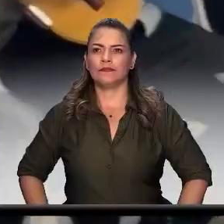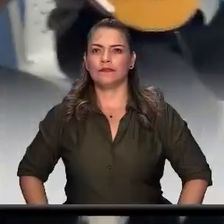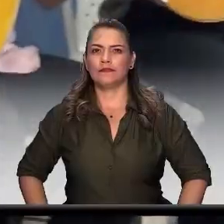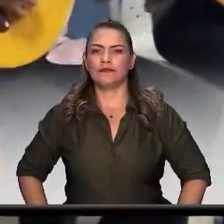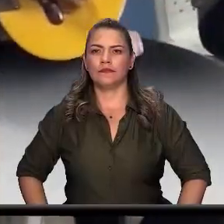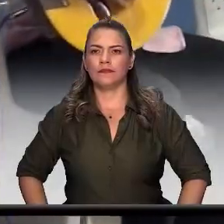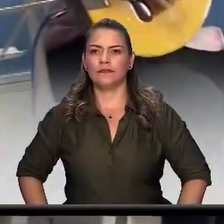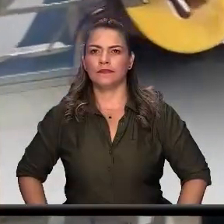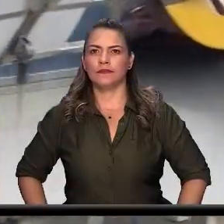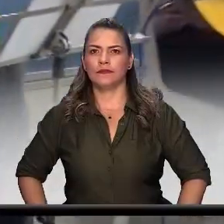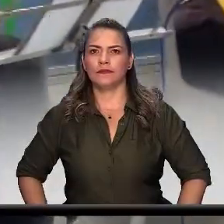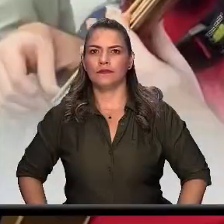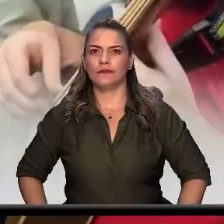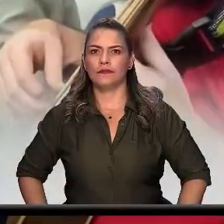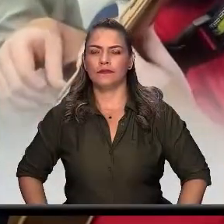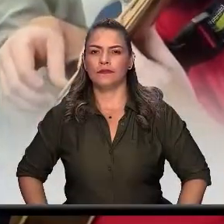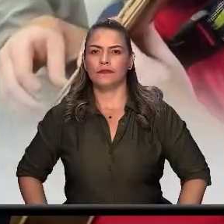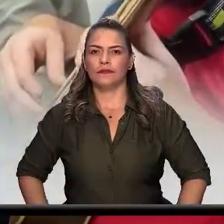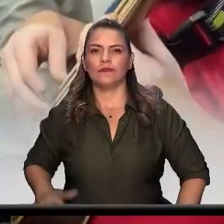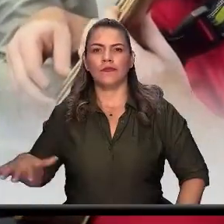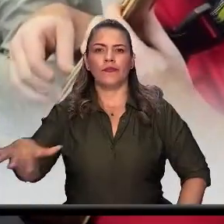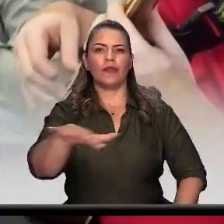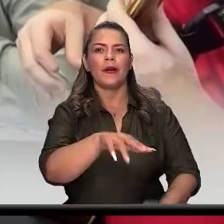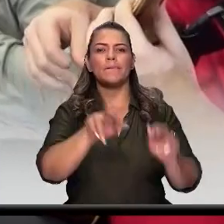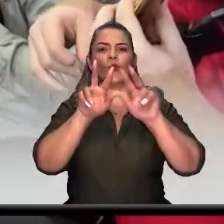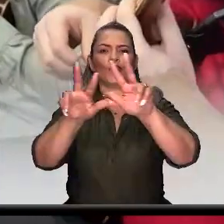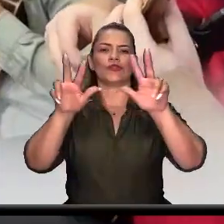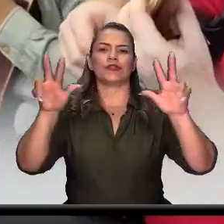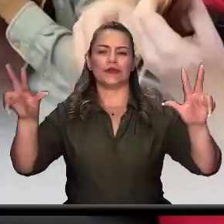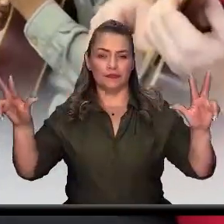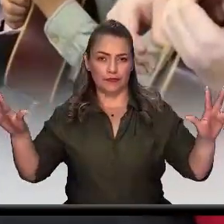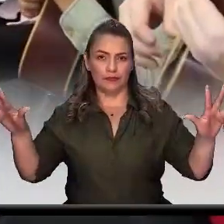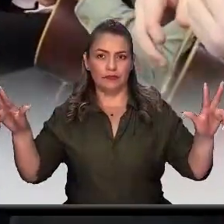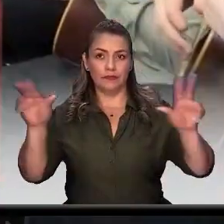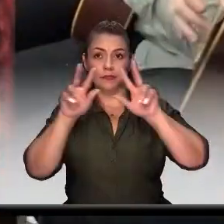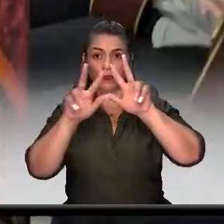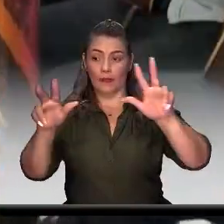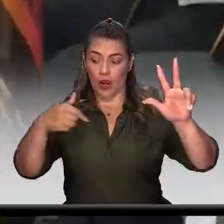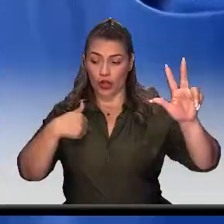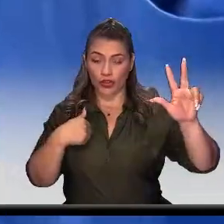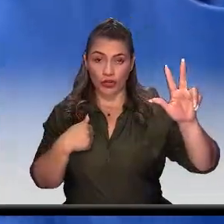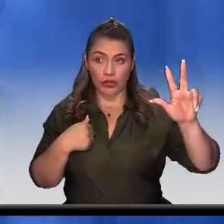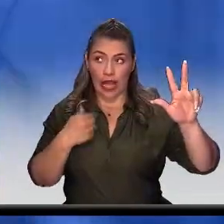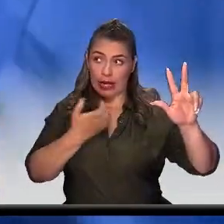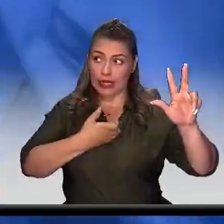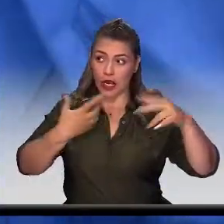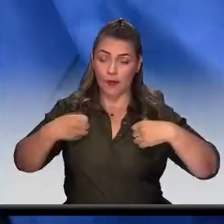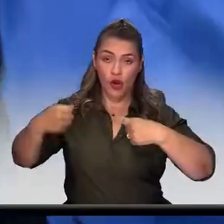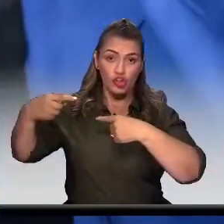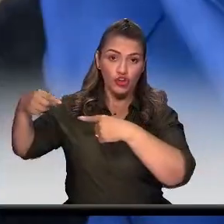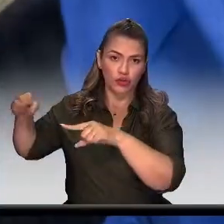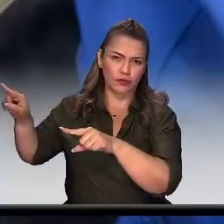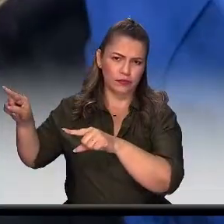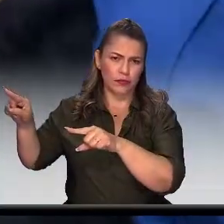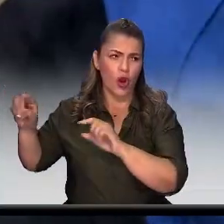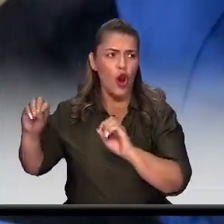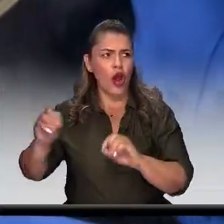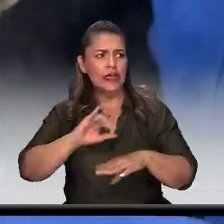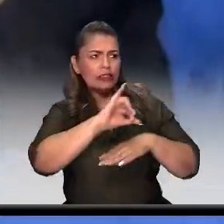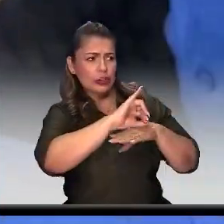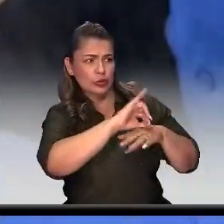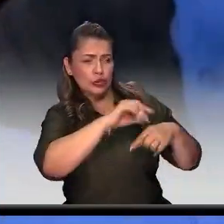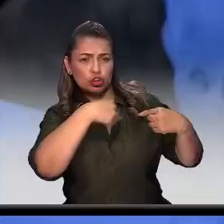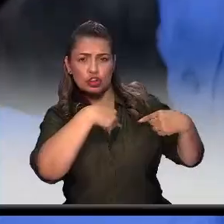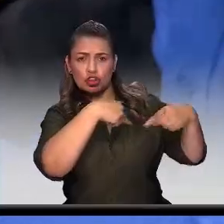Es un museo que hacemos todos, no es un museo de la alcaldía, del instituto, no.